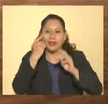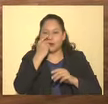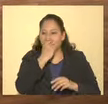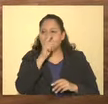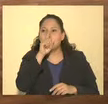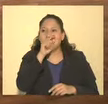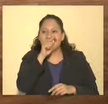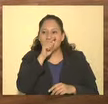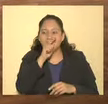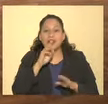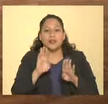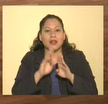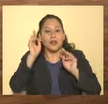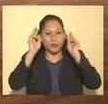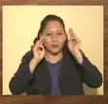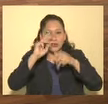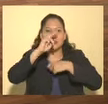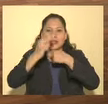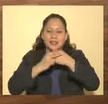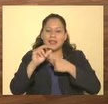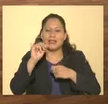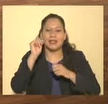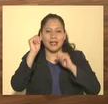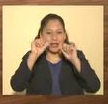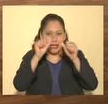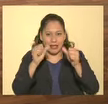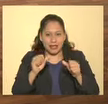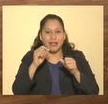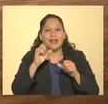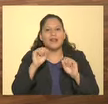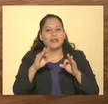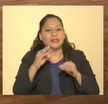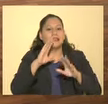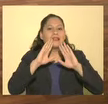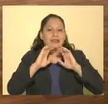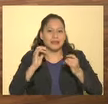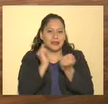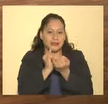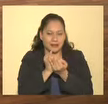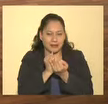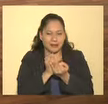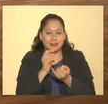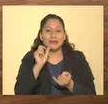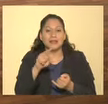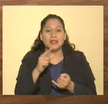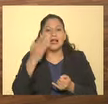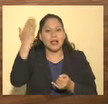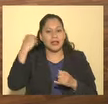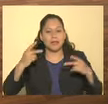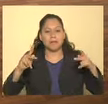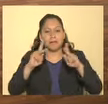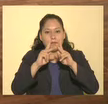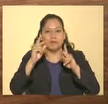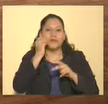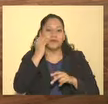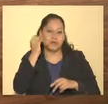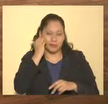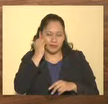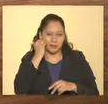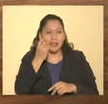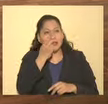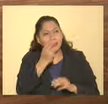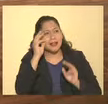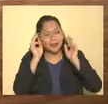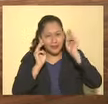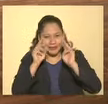Pajaritos nos lleva al Museo Nacional de Arte de la Secretaría de Hacienda y Crédito Público, antes Palacio del Arzobispado. Este